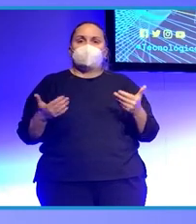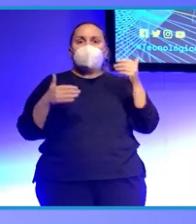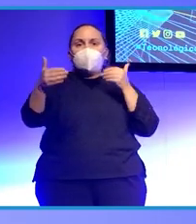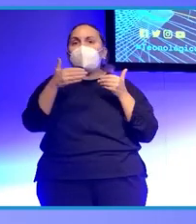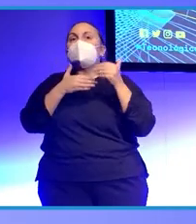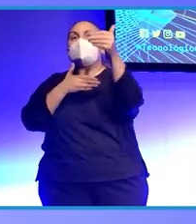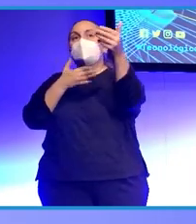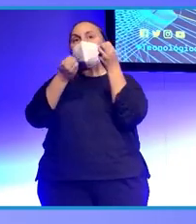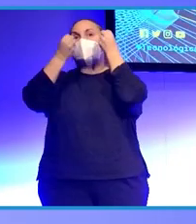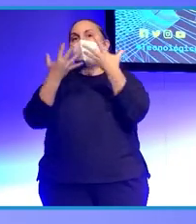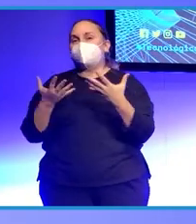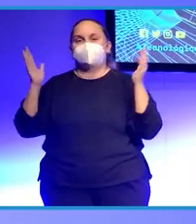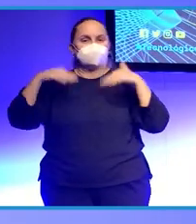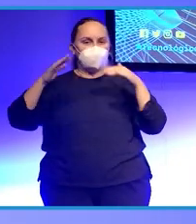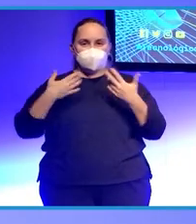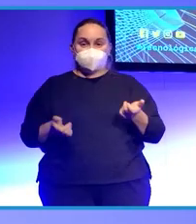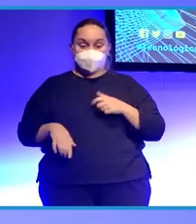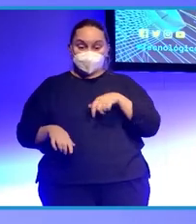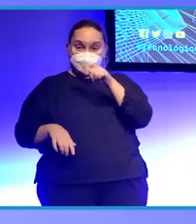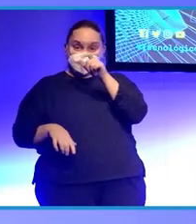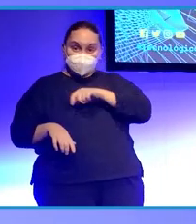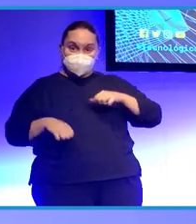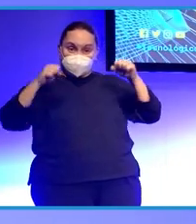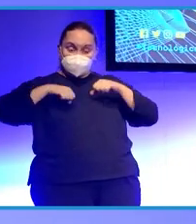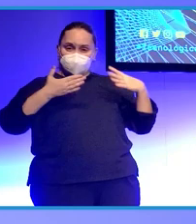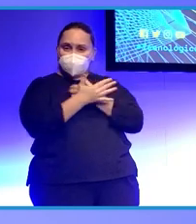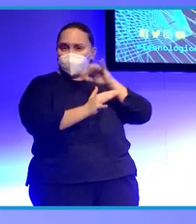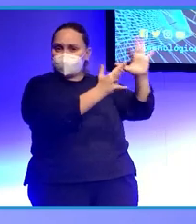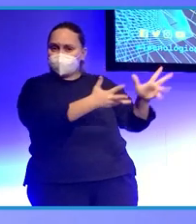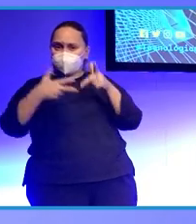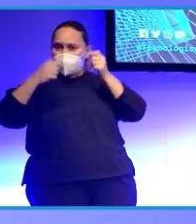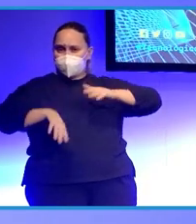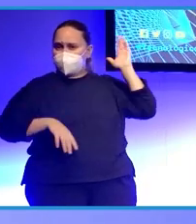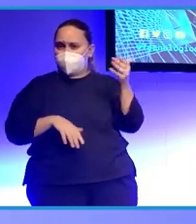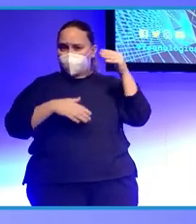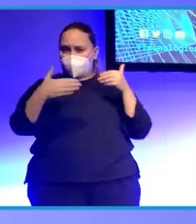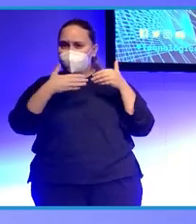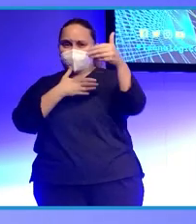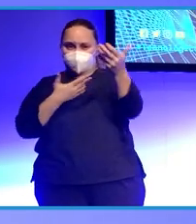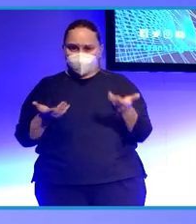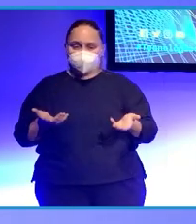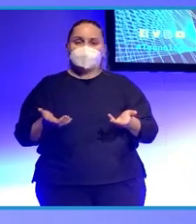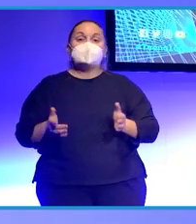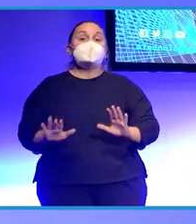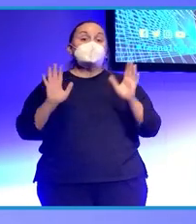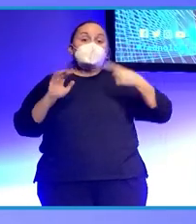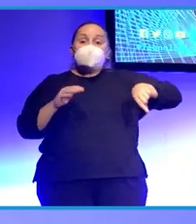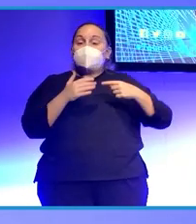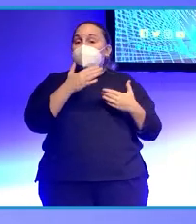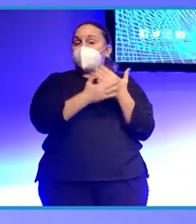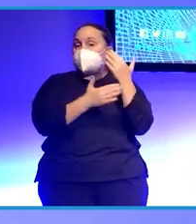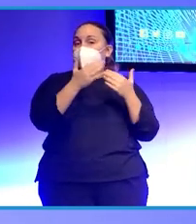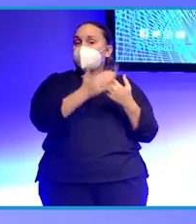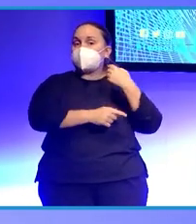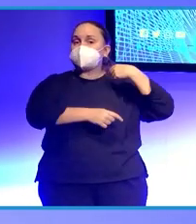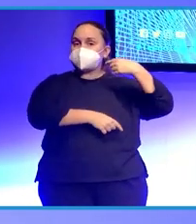horizontes. Los mayores se los hemos borrado todos, se los hemos derribado. Por lo tanto, ellos se conforman con el día a día. Es decir,